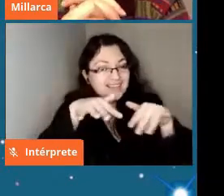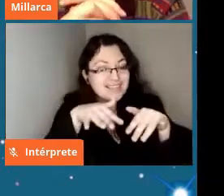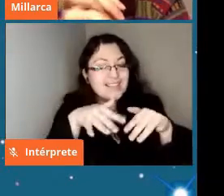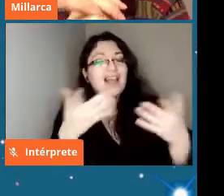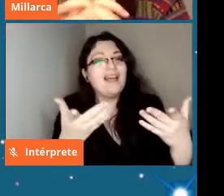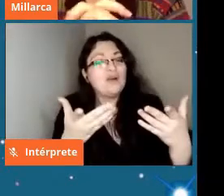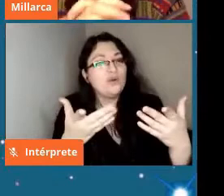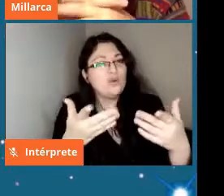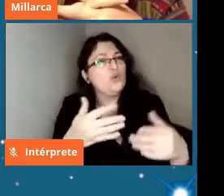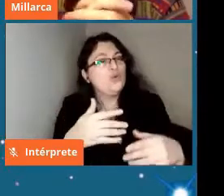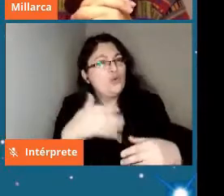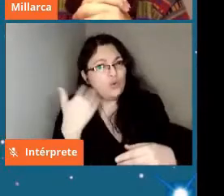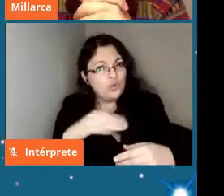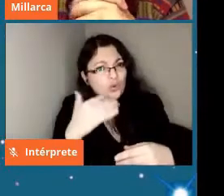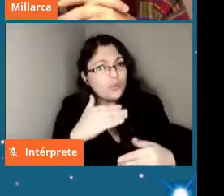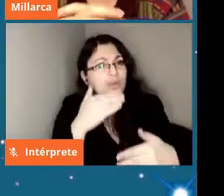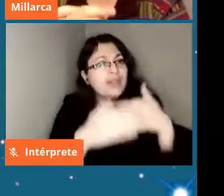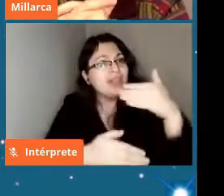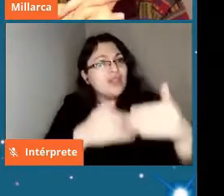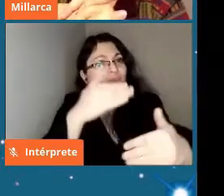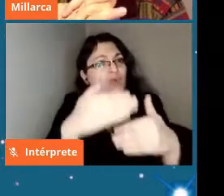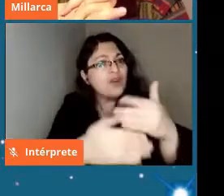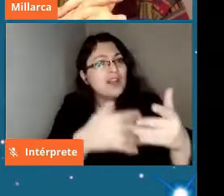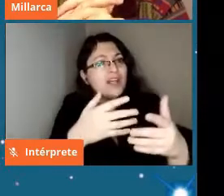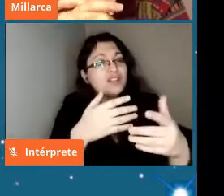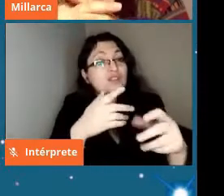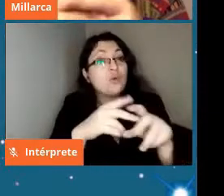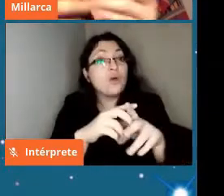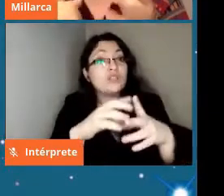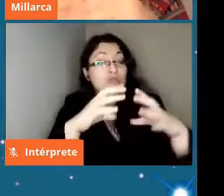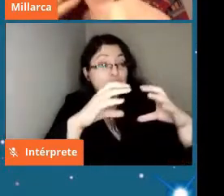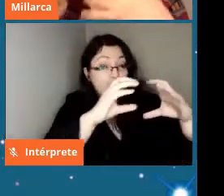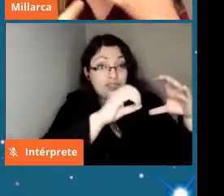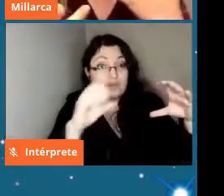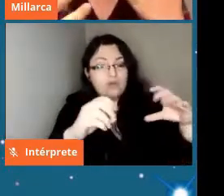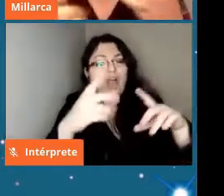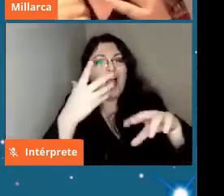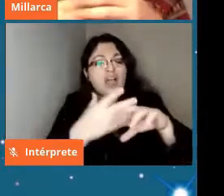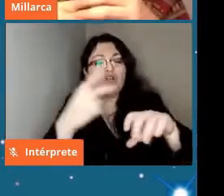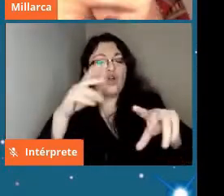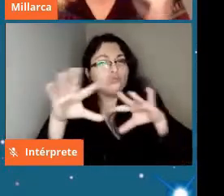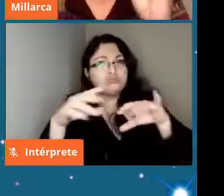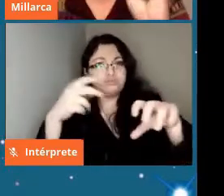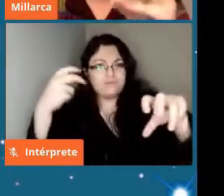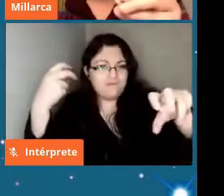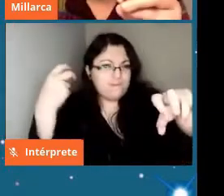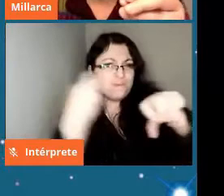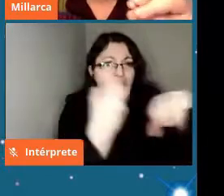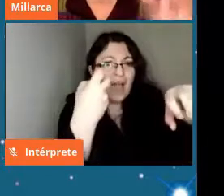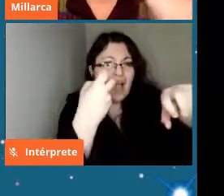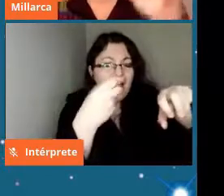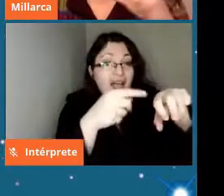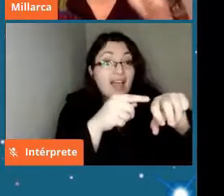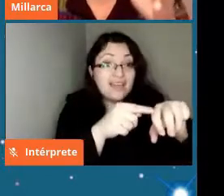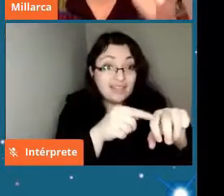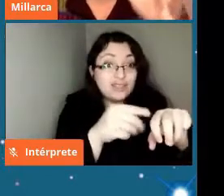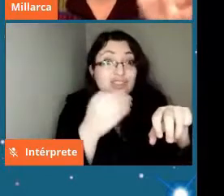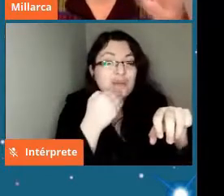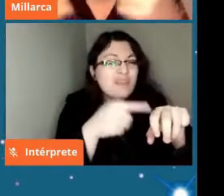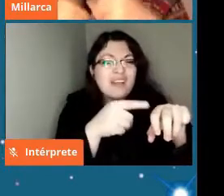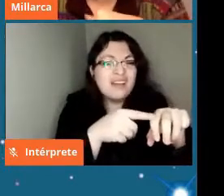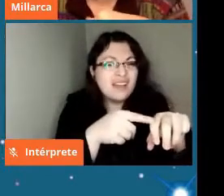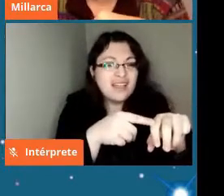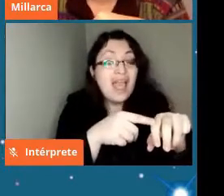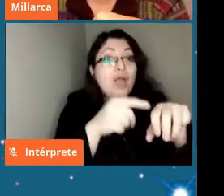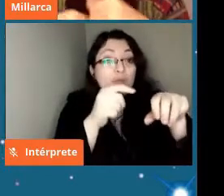los procesos de impacto y de craterización de superficies planetarias y como estos podían ser gatillantes de la